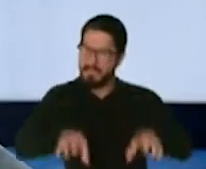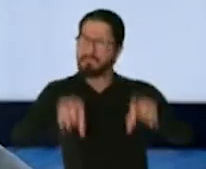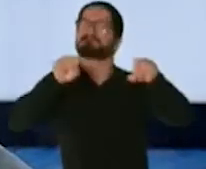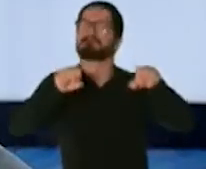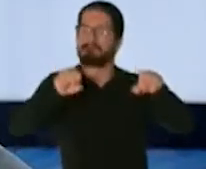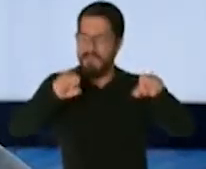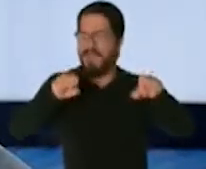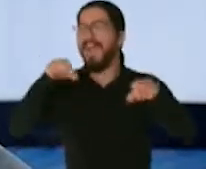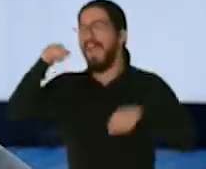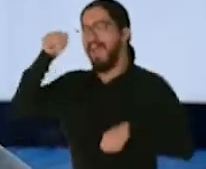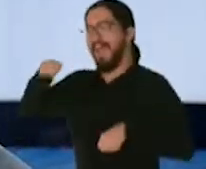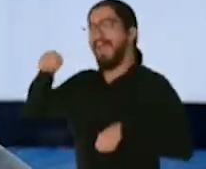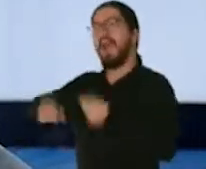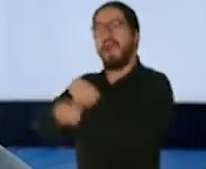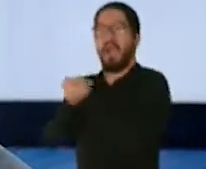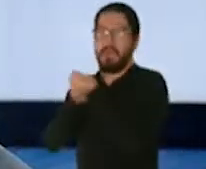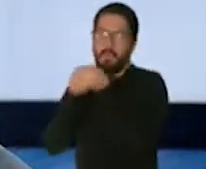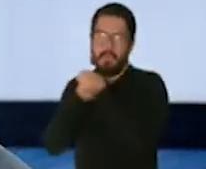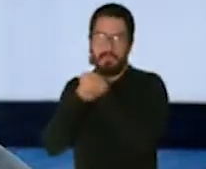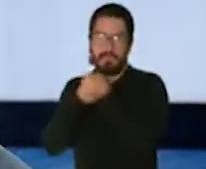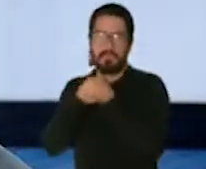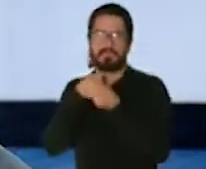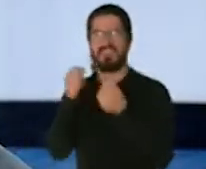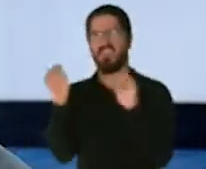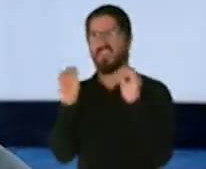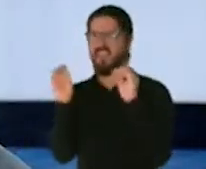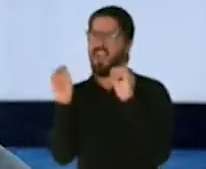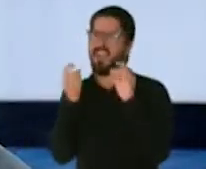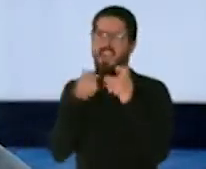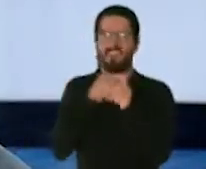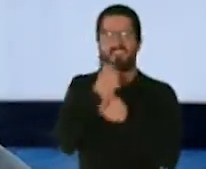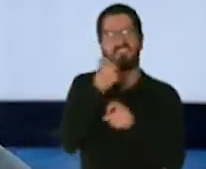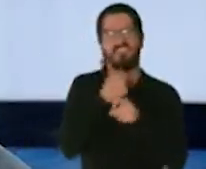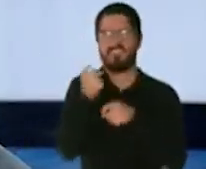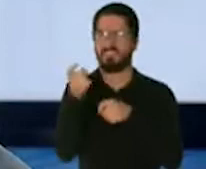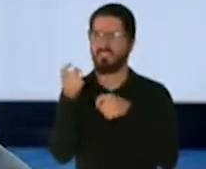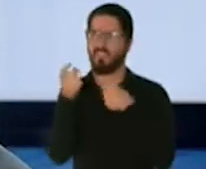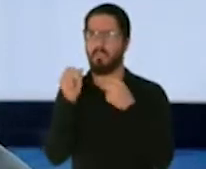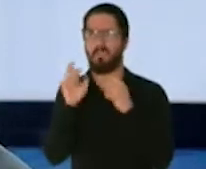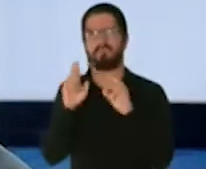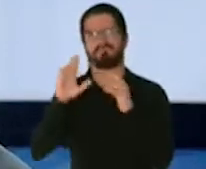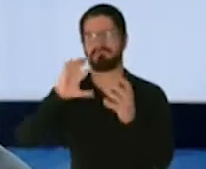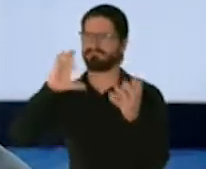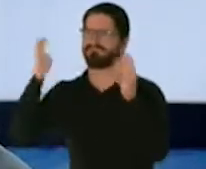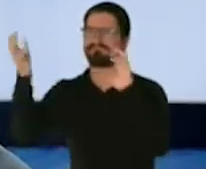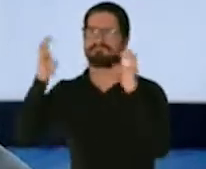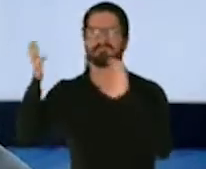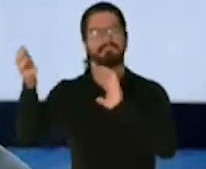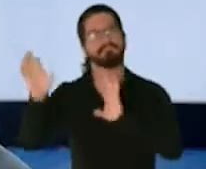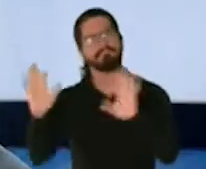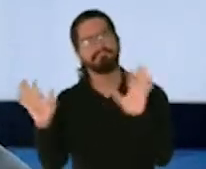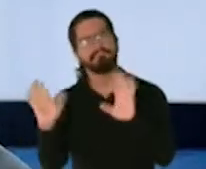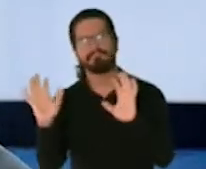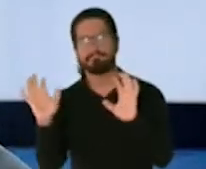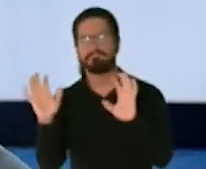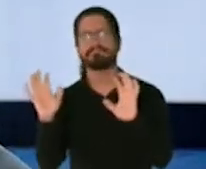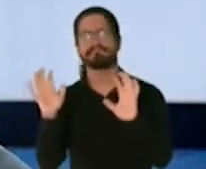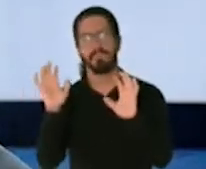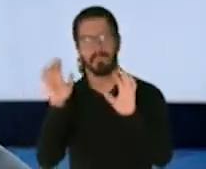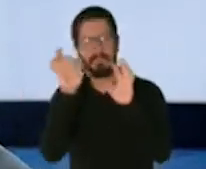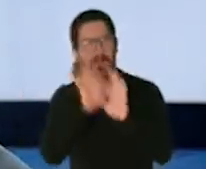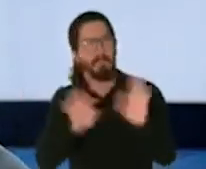que la justifica, que no hayan arbitrariedades, que no hayan inconsistencias, que impere la razón.